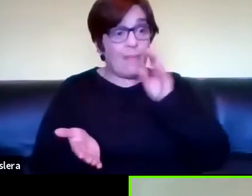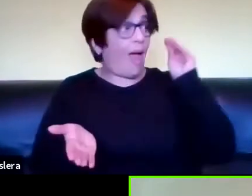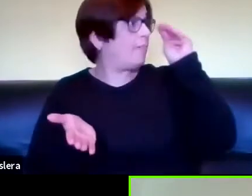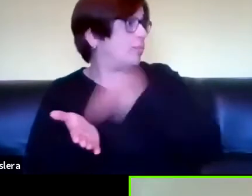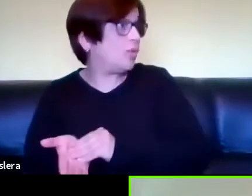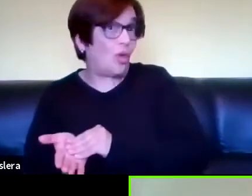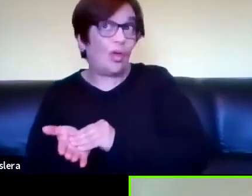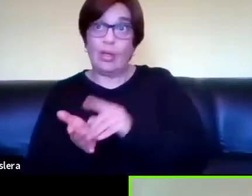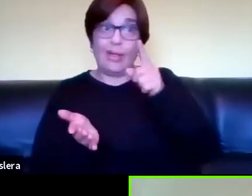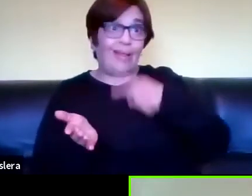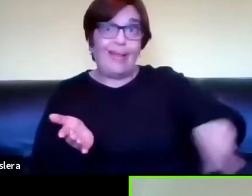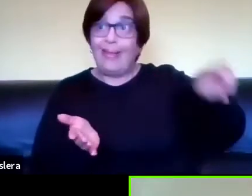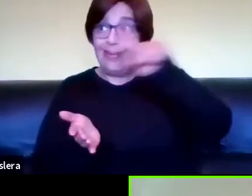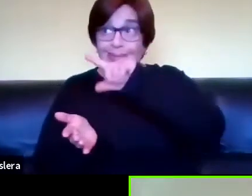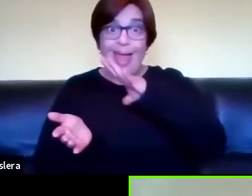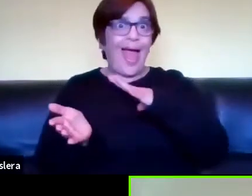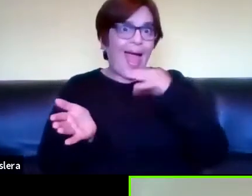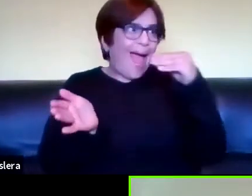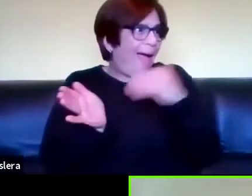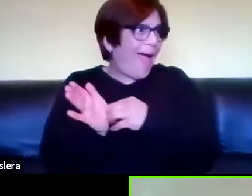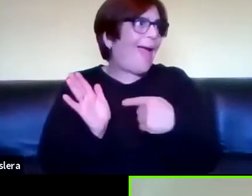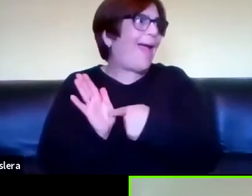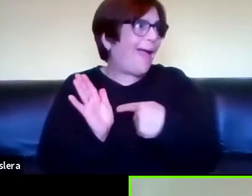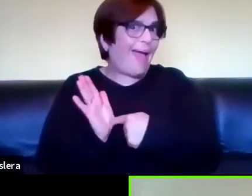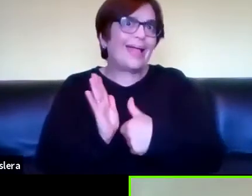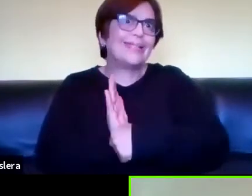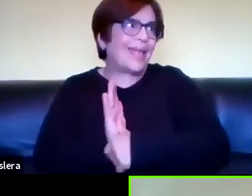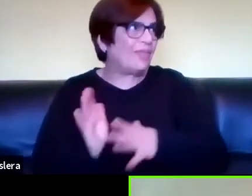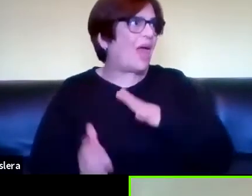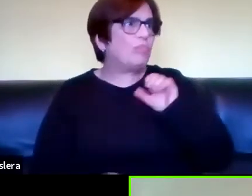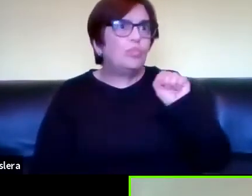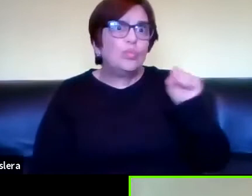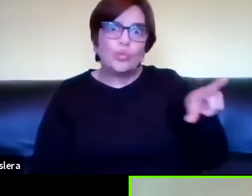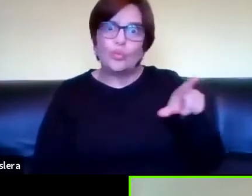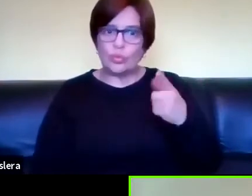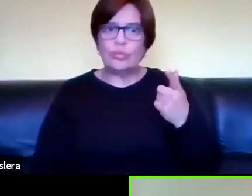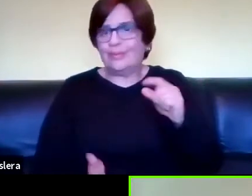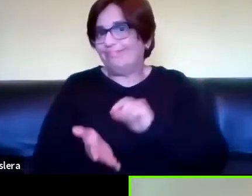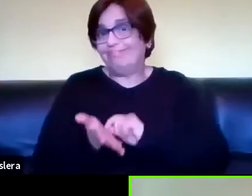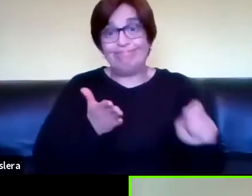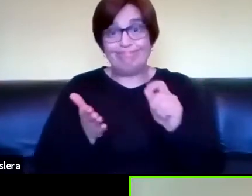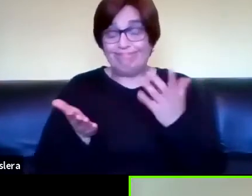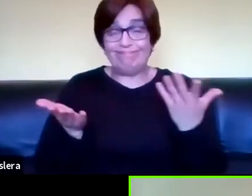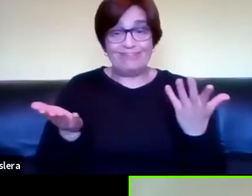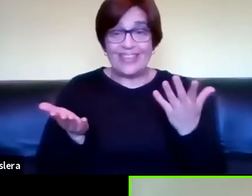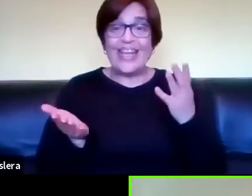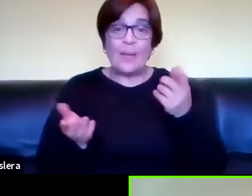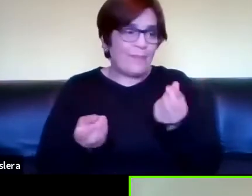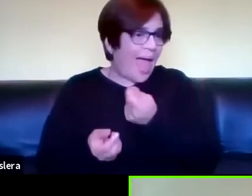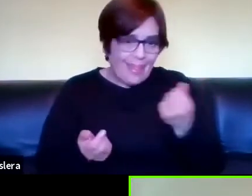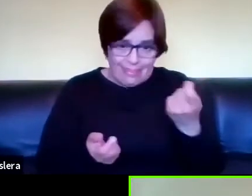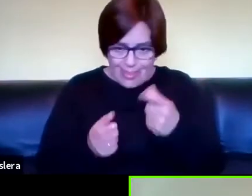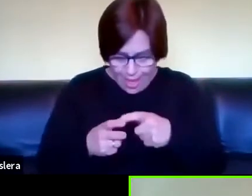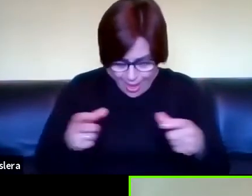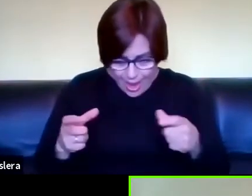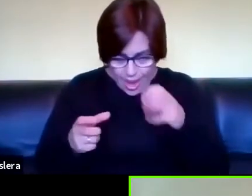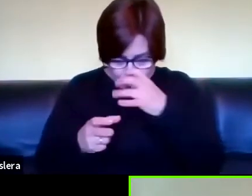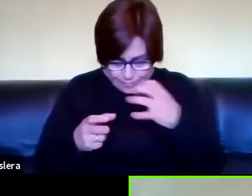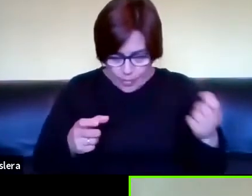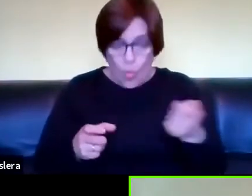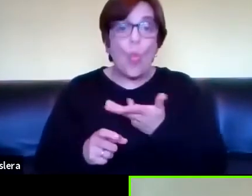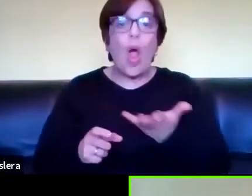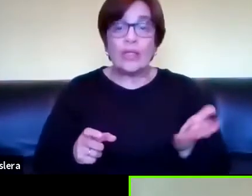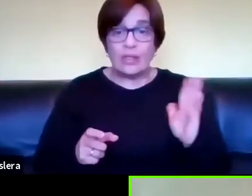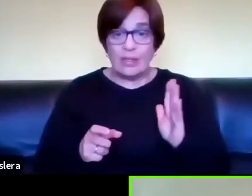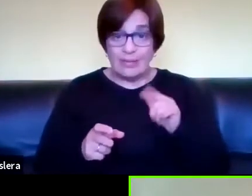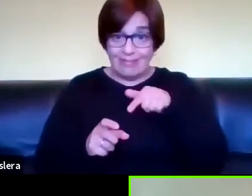comunidad en la medida que es una persona tiene una cédula de identidad es escritura maneja dinero es escritura todo